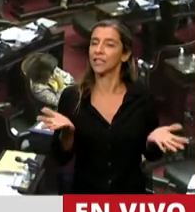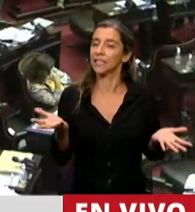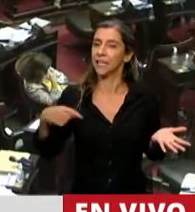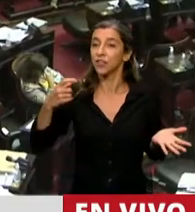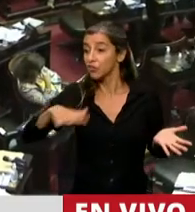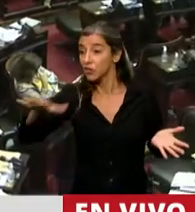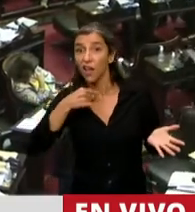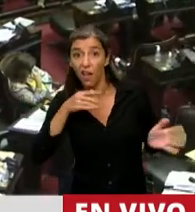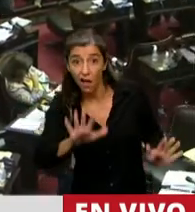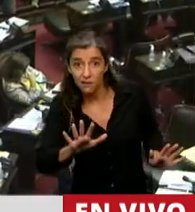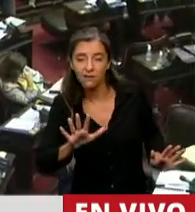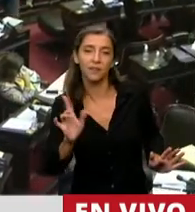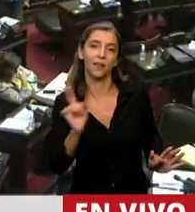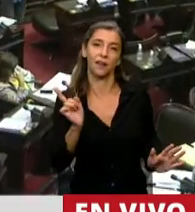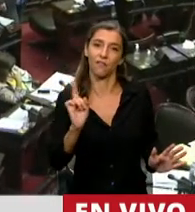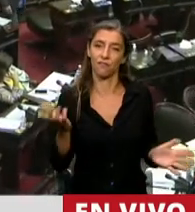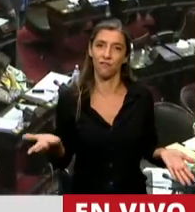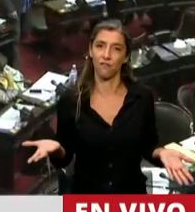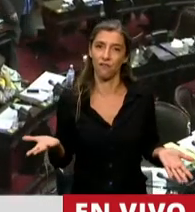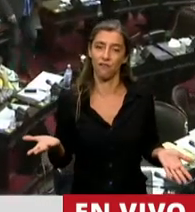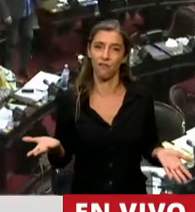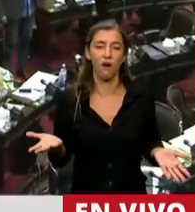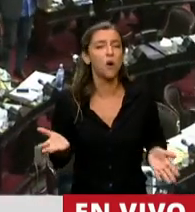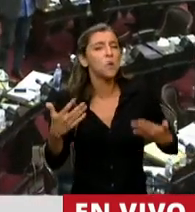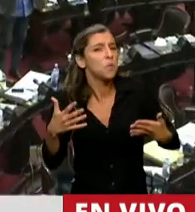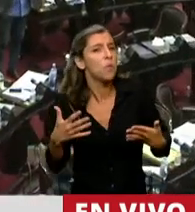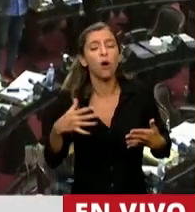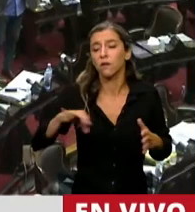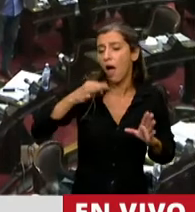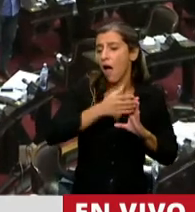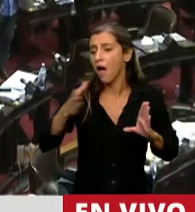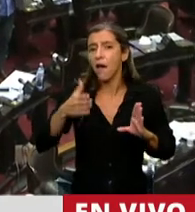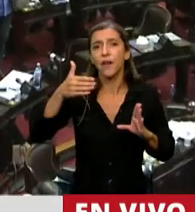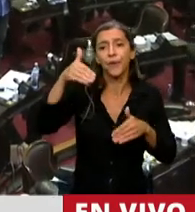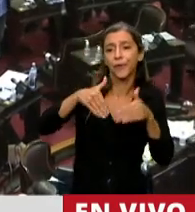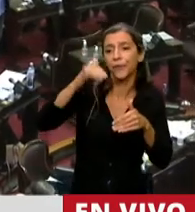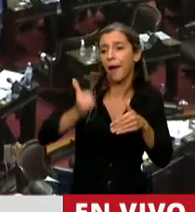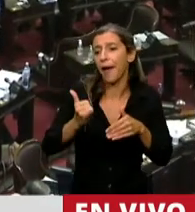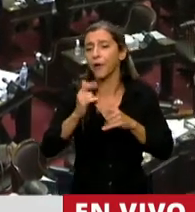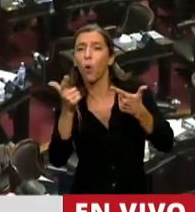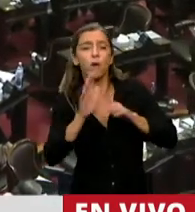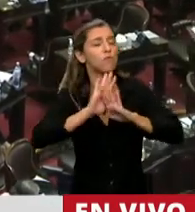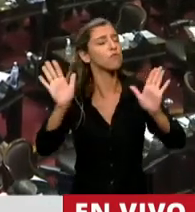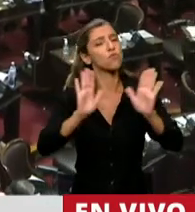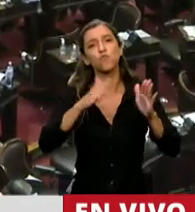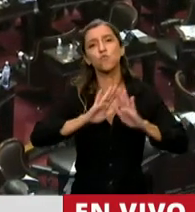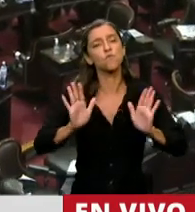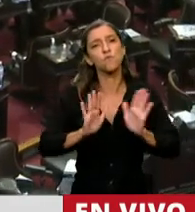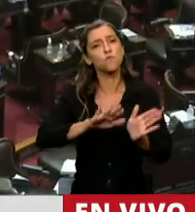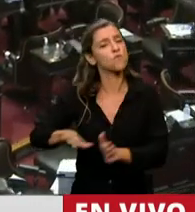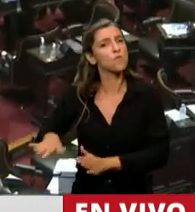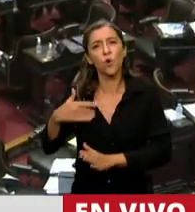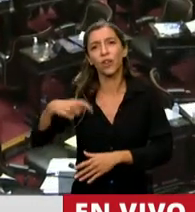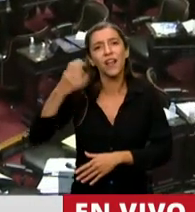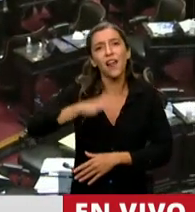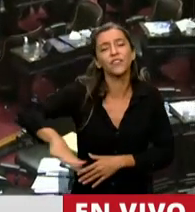es lo que pretende, sea o no un año electoral. Creo que la ciudadanía pretende esto otro, lo que